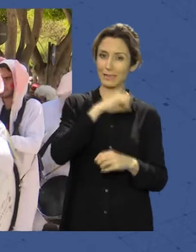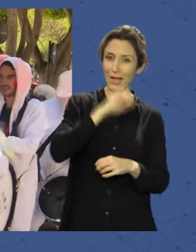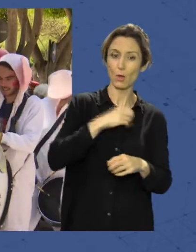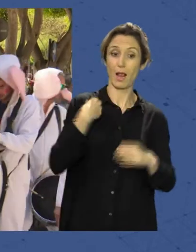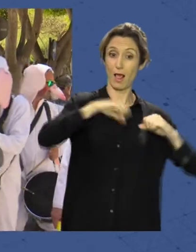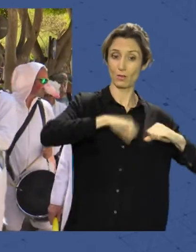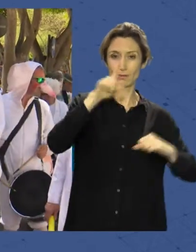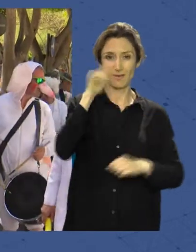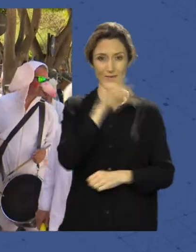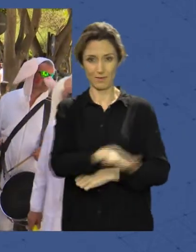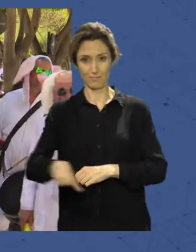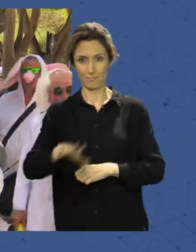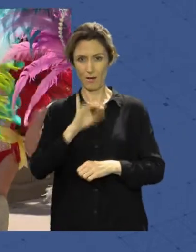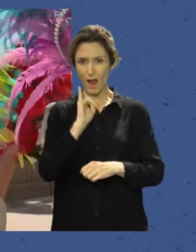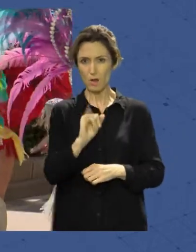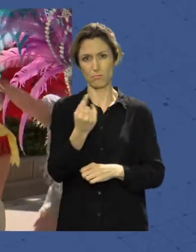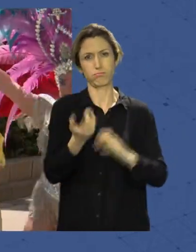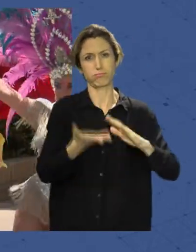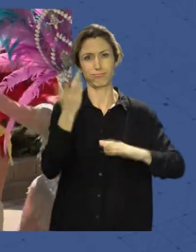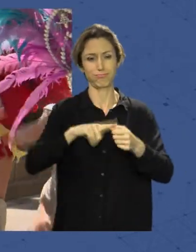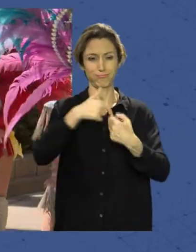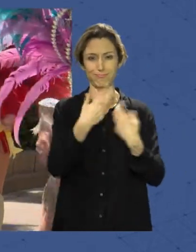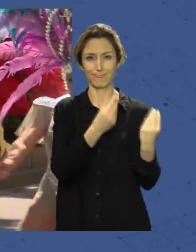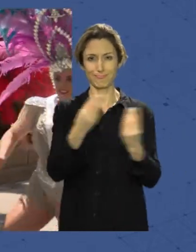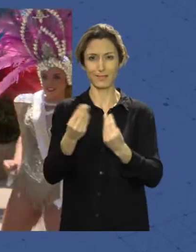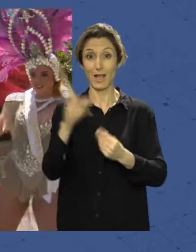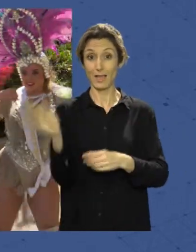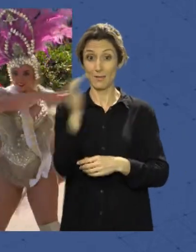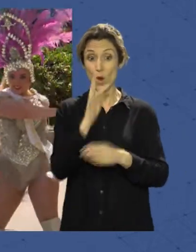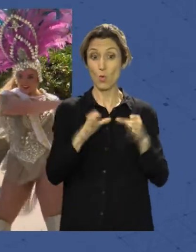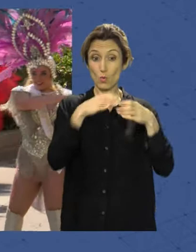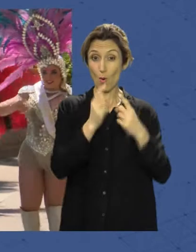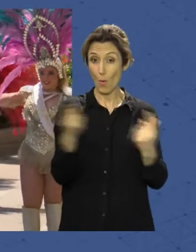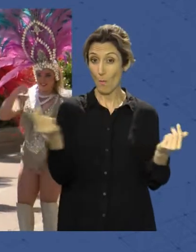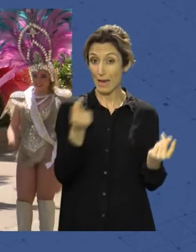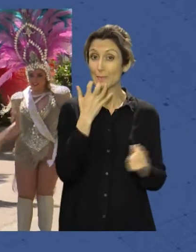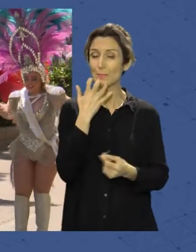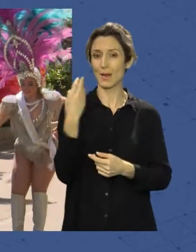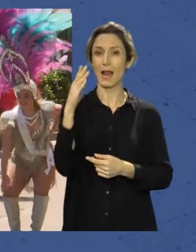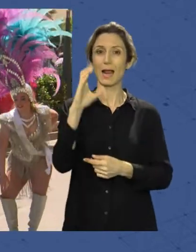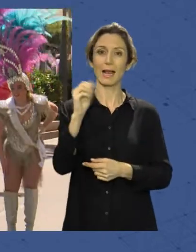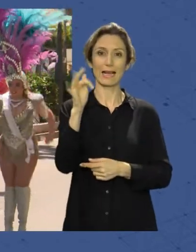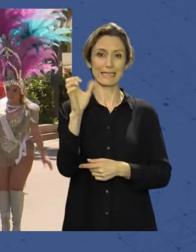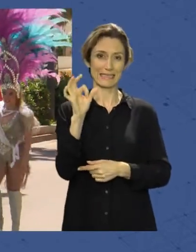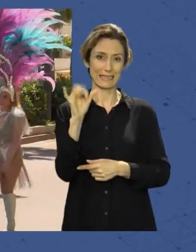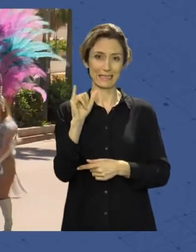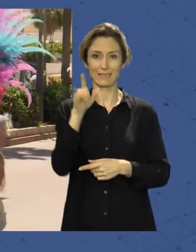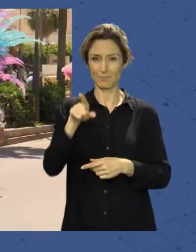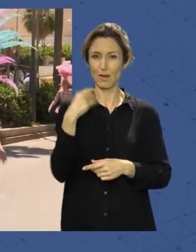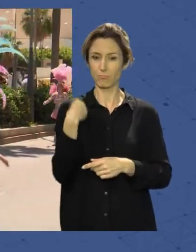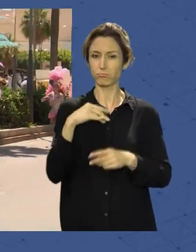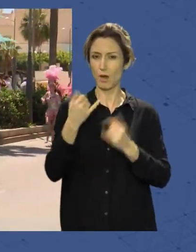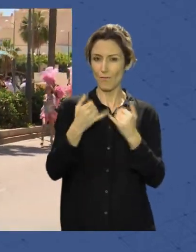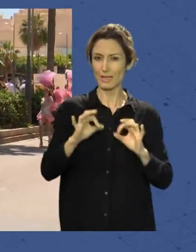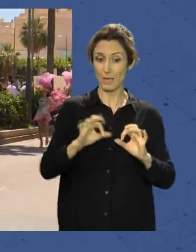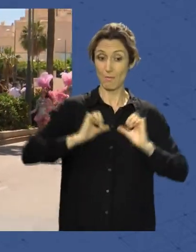Festival Infantil, por el que hubo un alto número de participantes, además de grupos de baile como los de Calesi. Fue un gran espectáculo que partió desde la